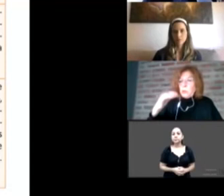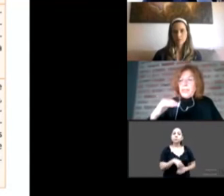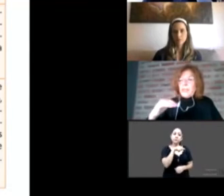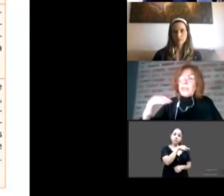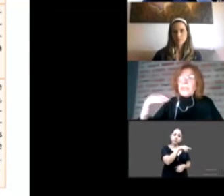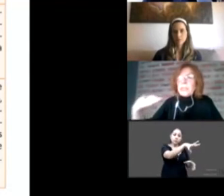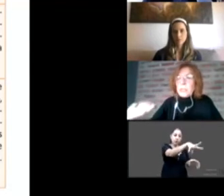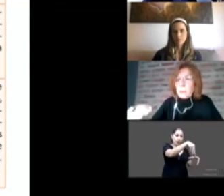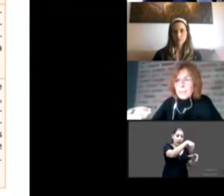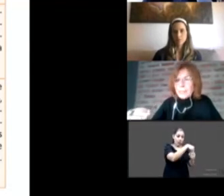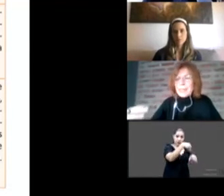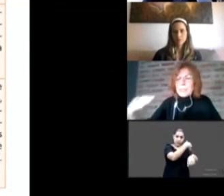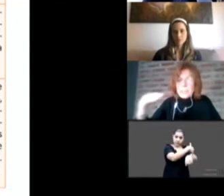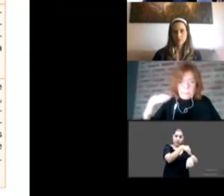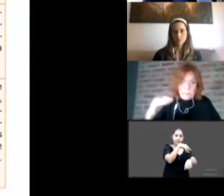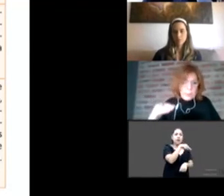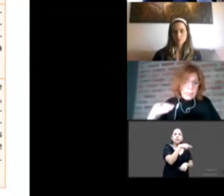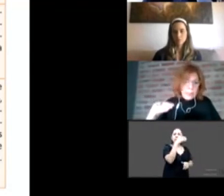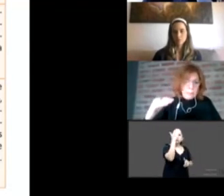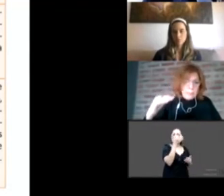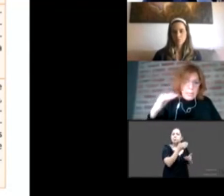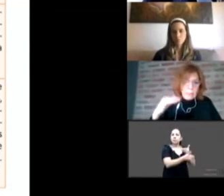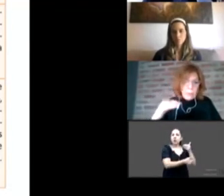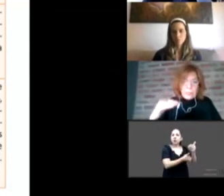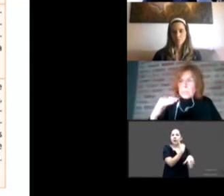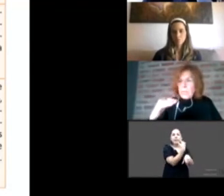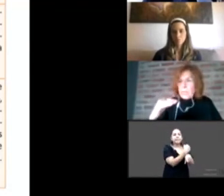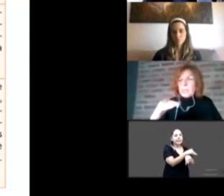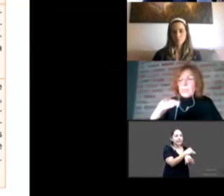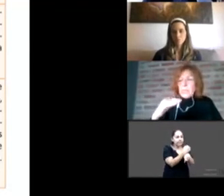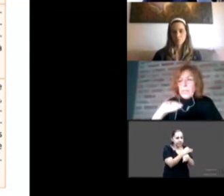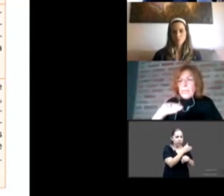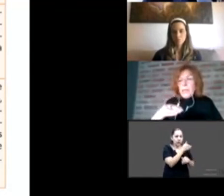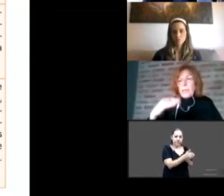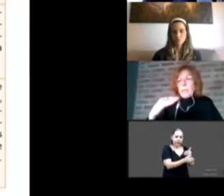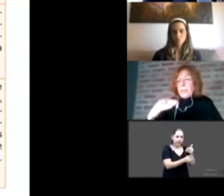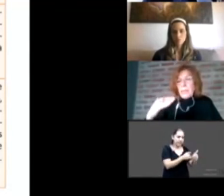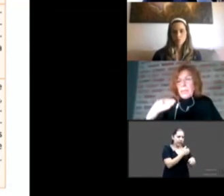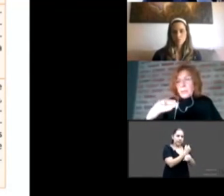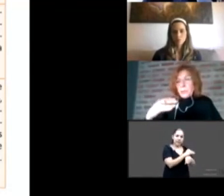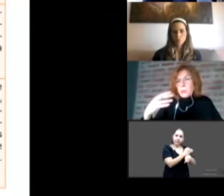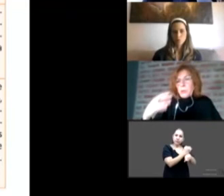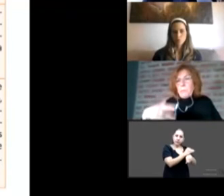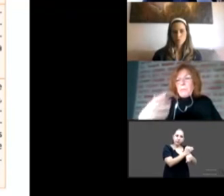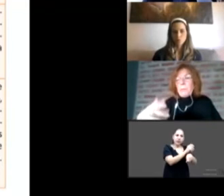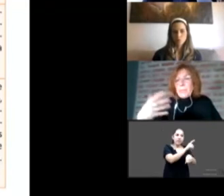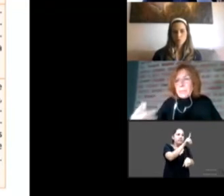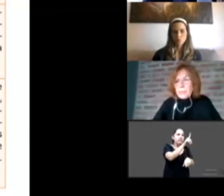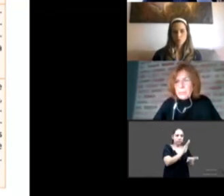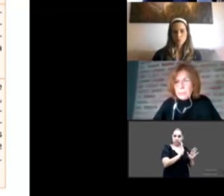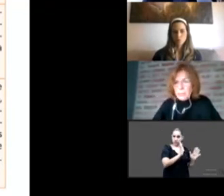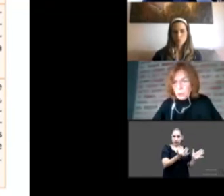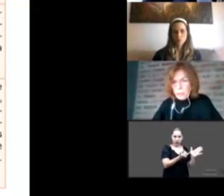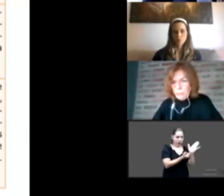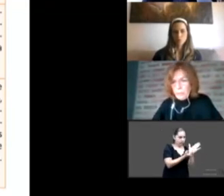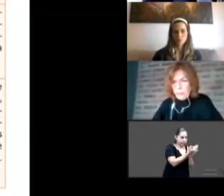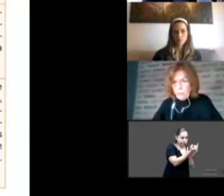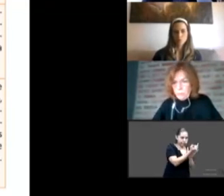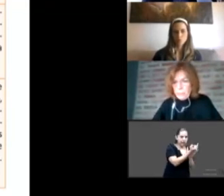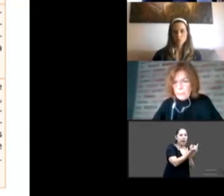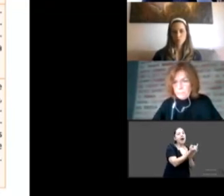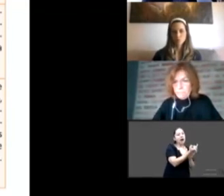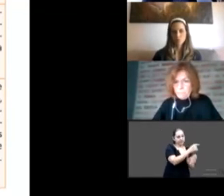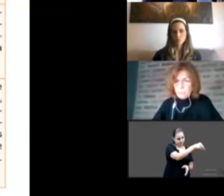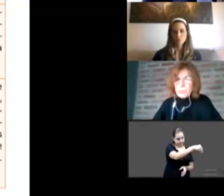solución definitiva, que siempre esperamos que sea la restitución permanente del derecho a la vida